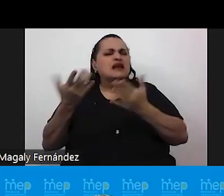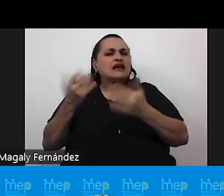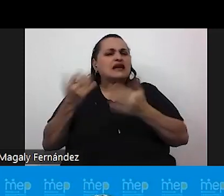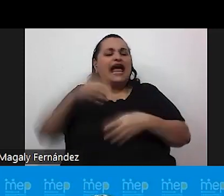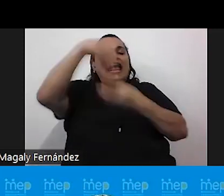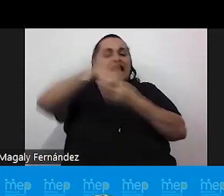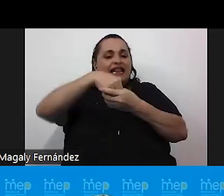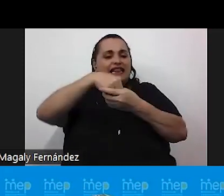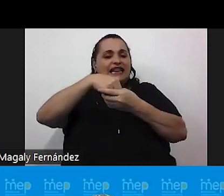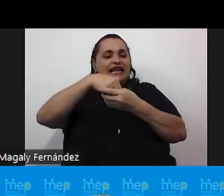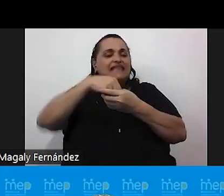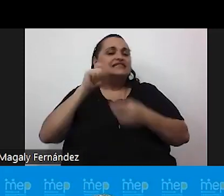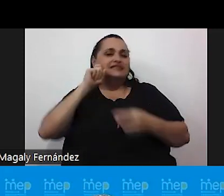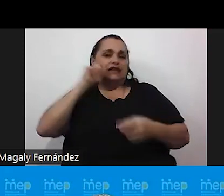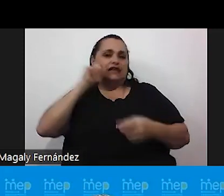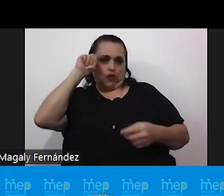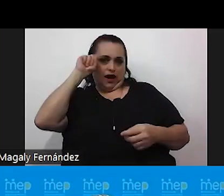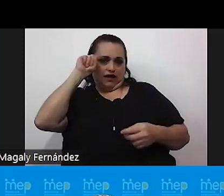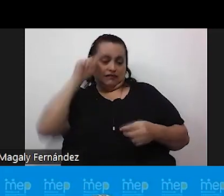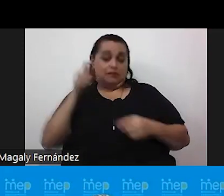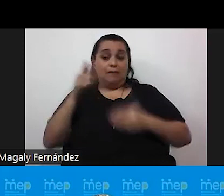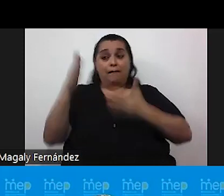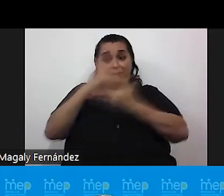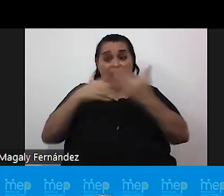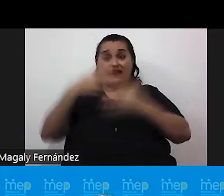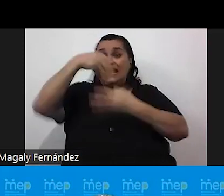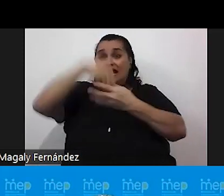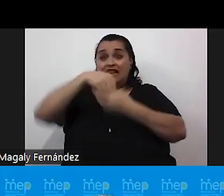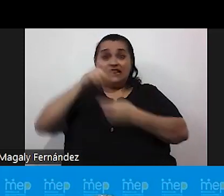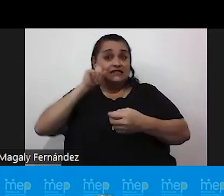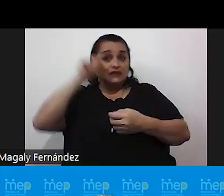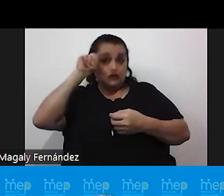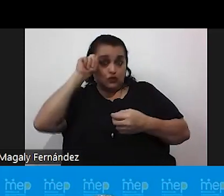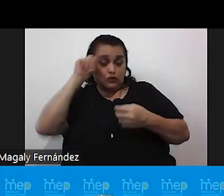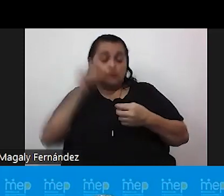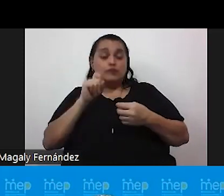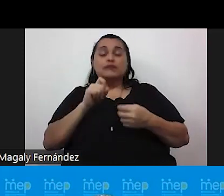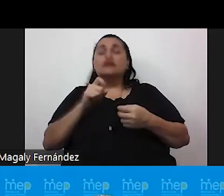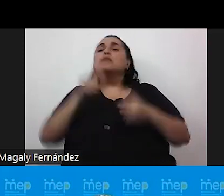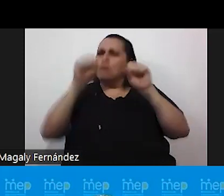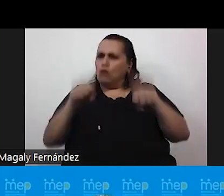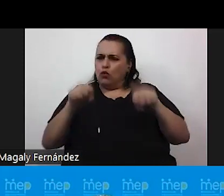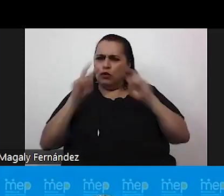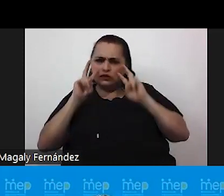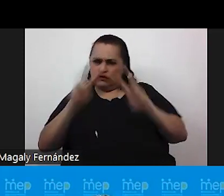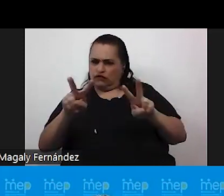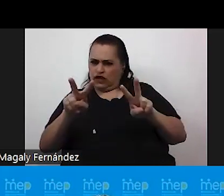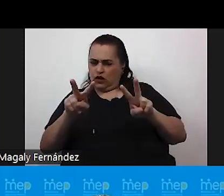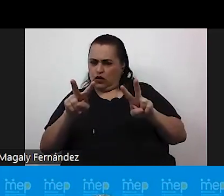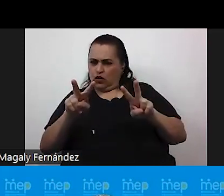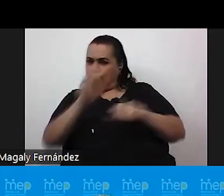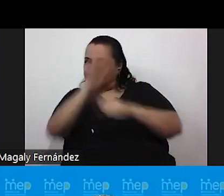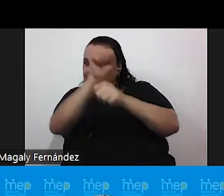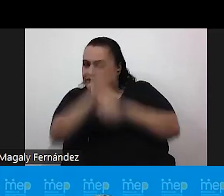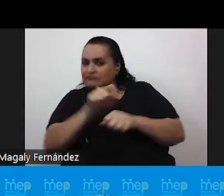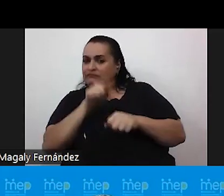intersexual. En la parte intersexual no sólo vamos a poder observar fenotípicamente